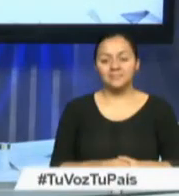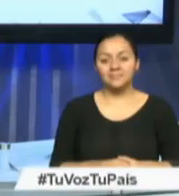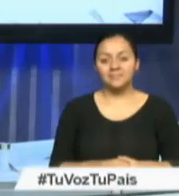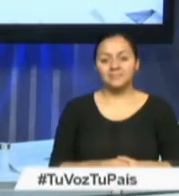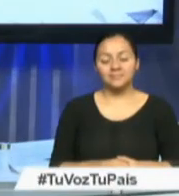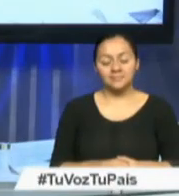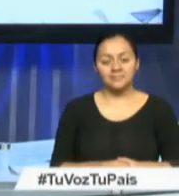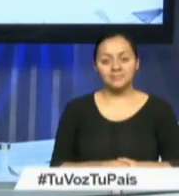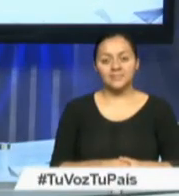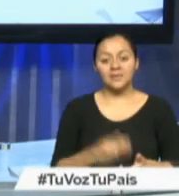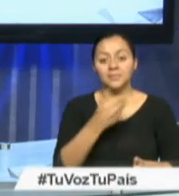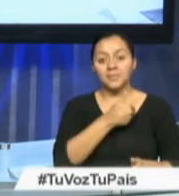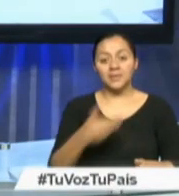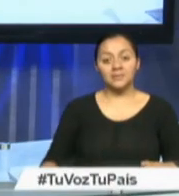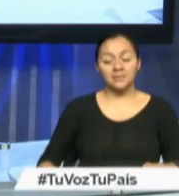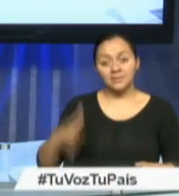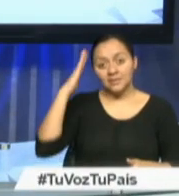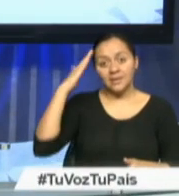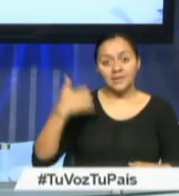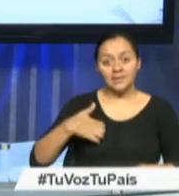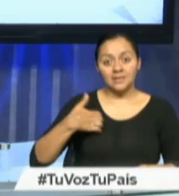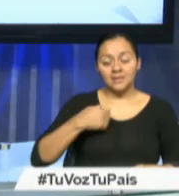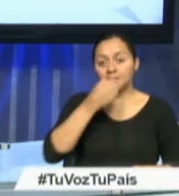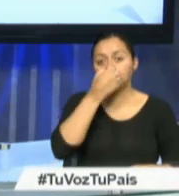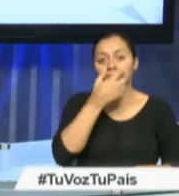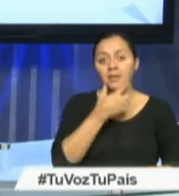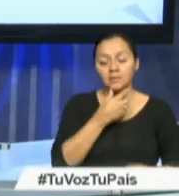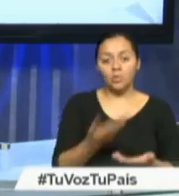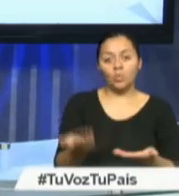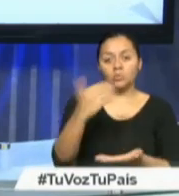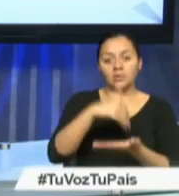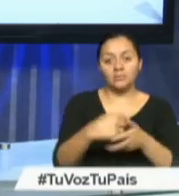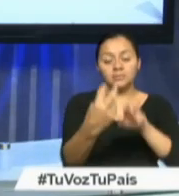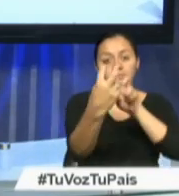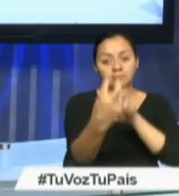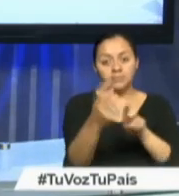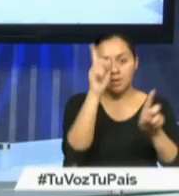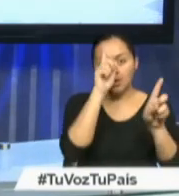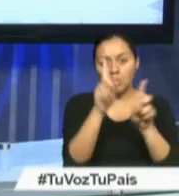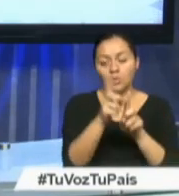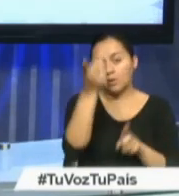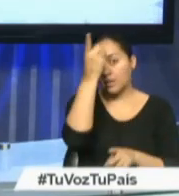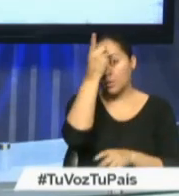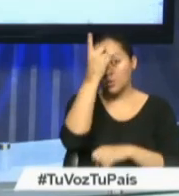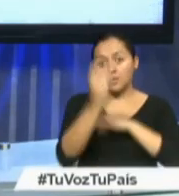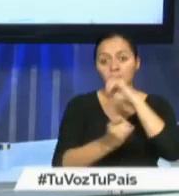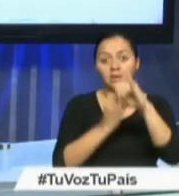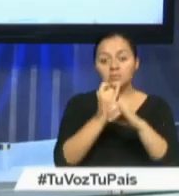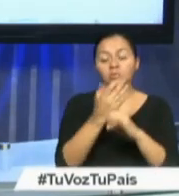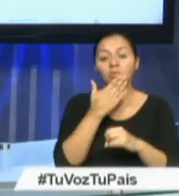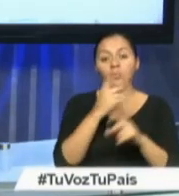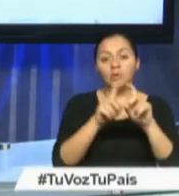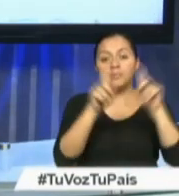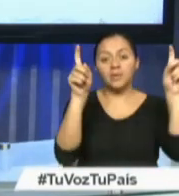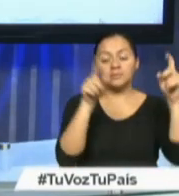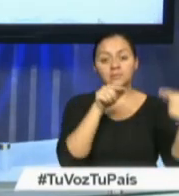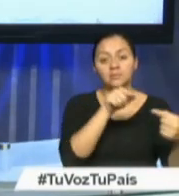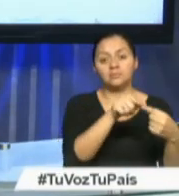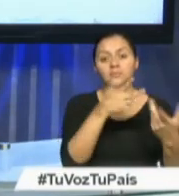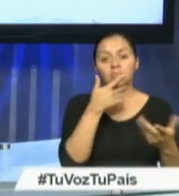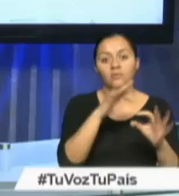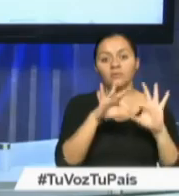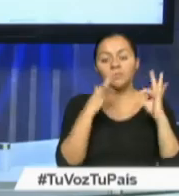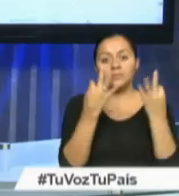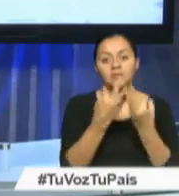El presidente de Argentina Anunció que reiniciará Las negociaciones Del acuerdo de la deuda Que mantiene Una de las empresas Manejadas por su